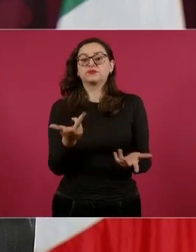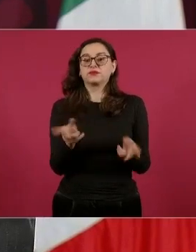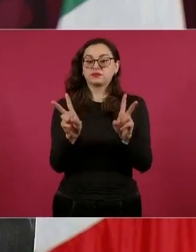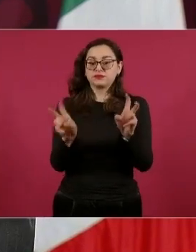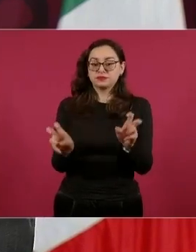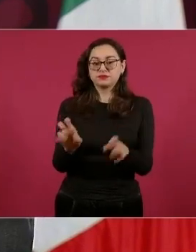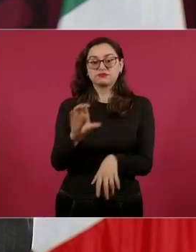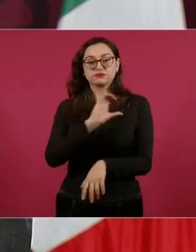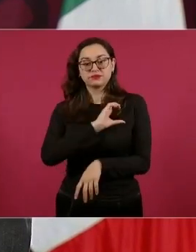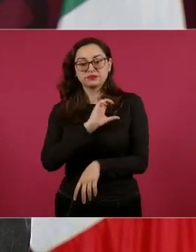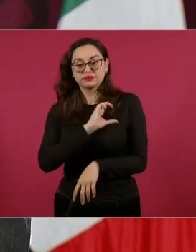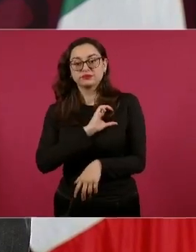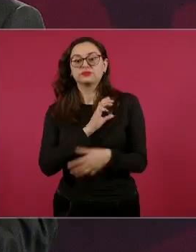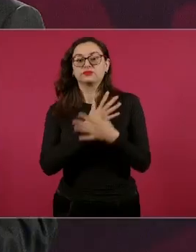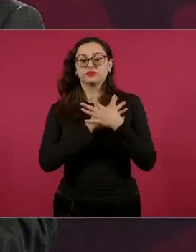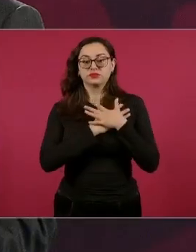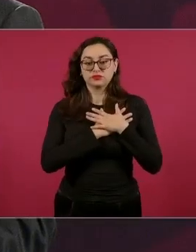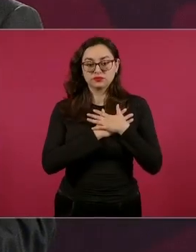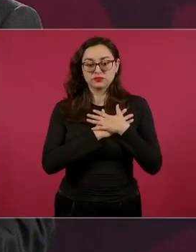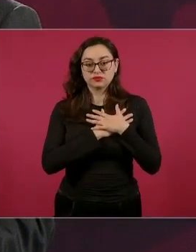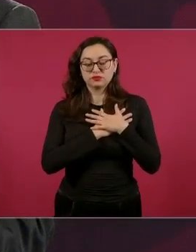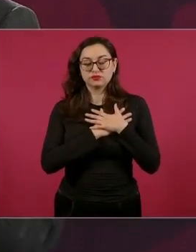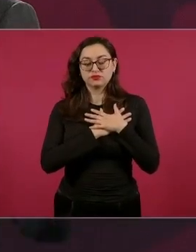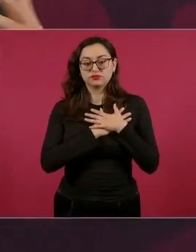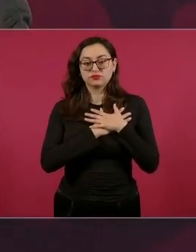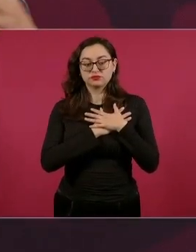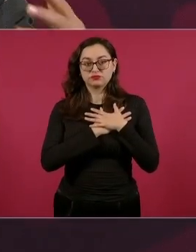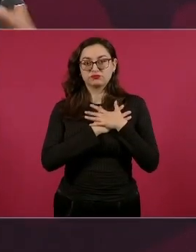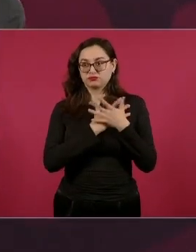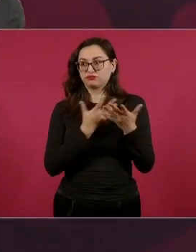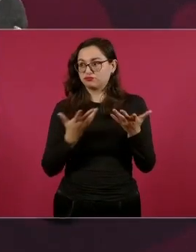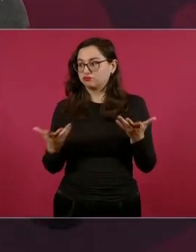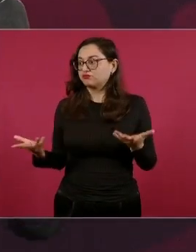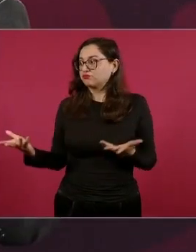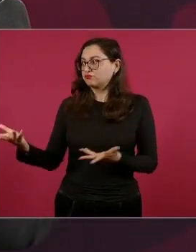que hay.